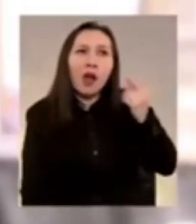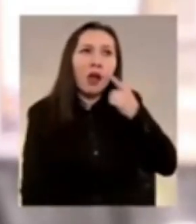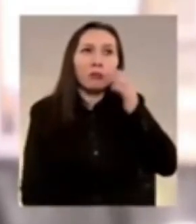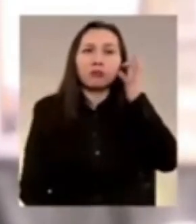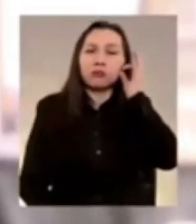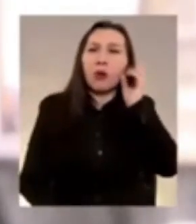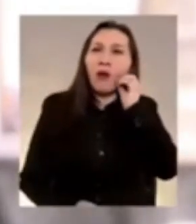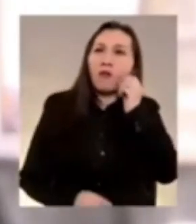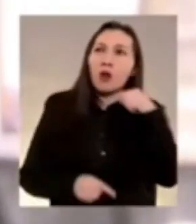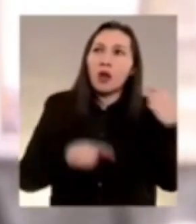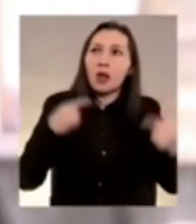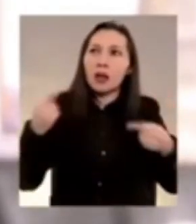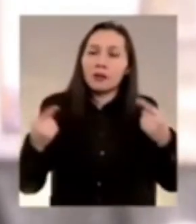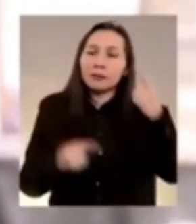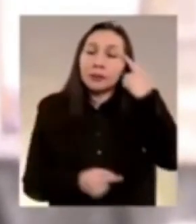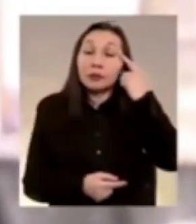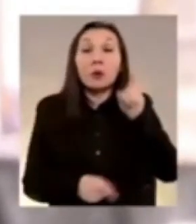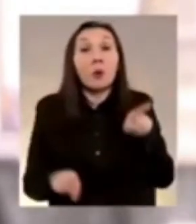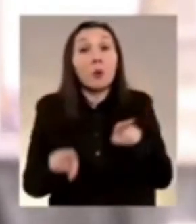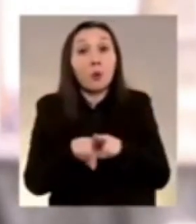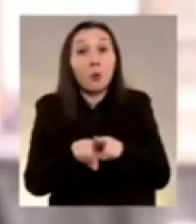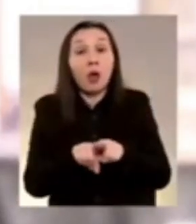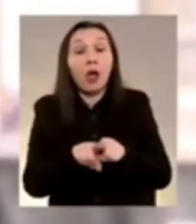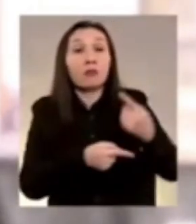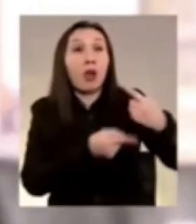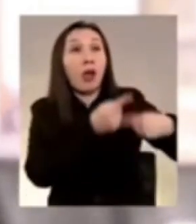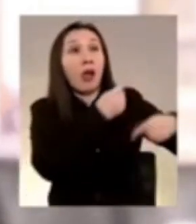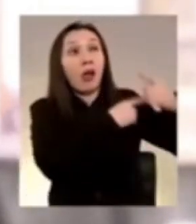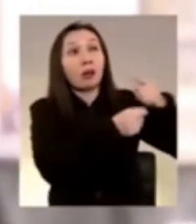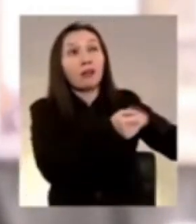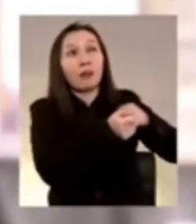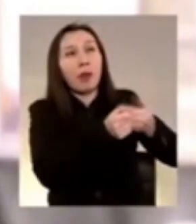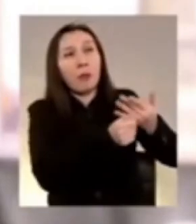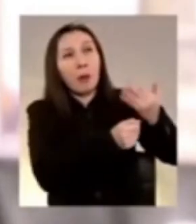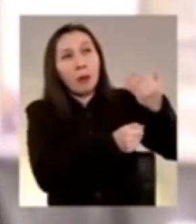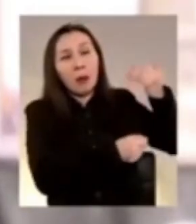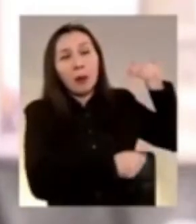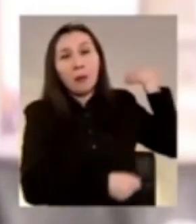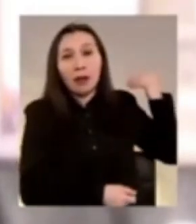abuelas o incluso en sus antecesores más lejanos